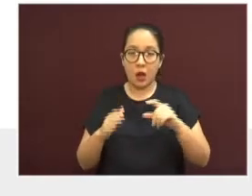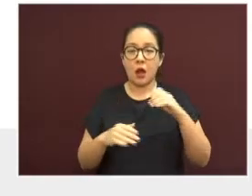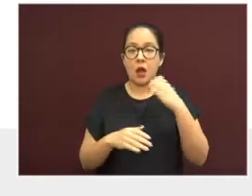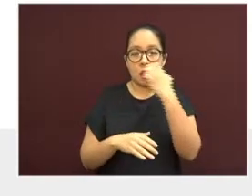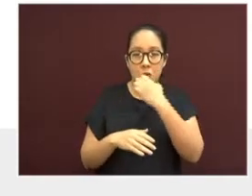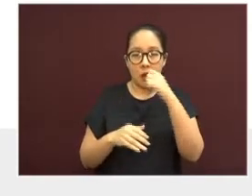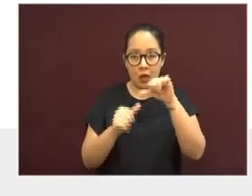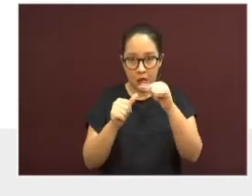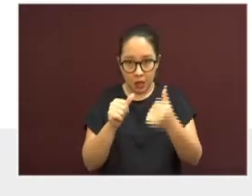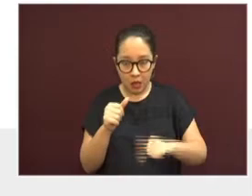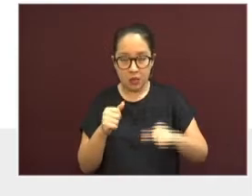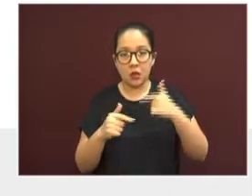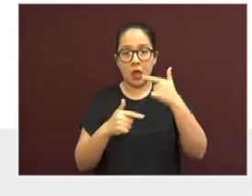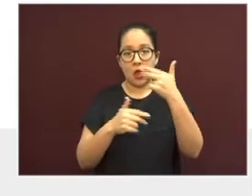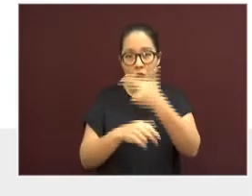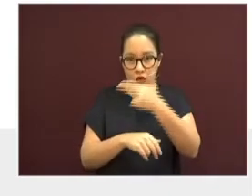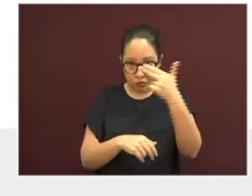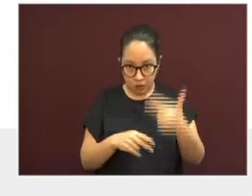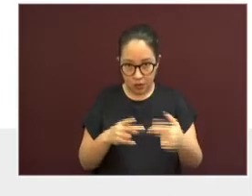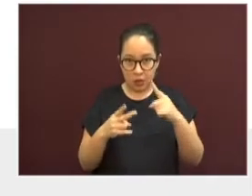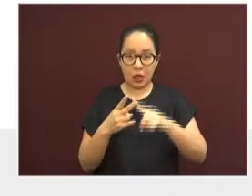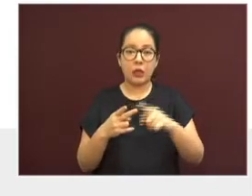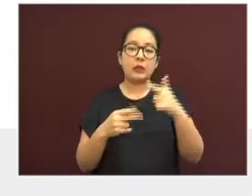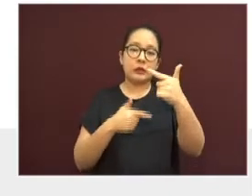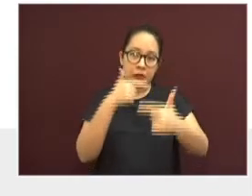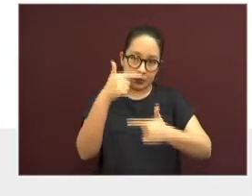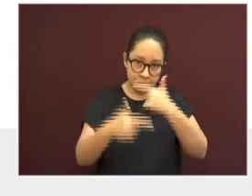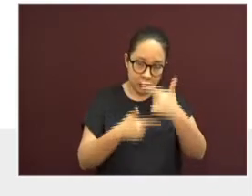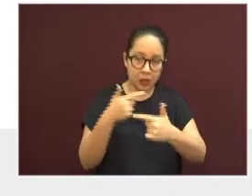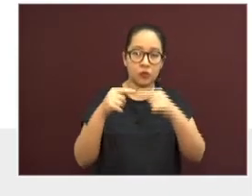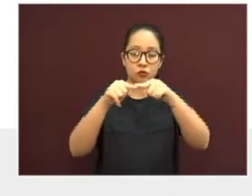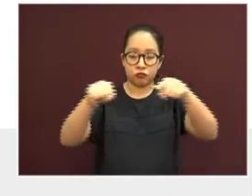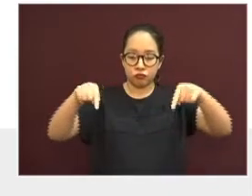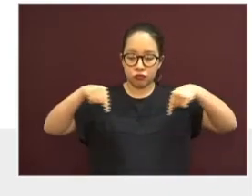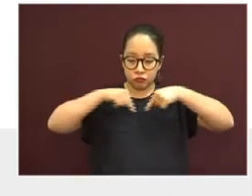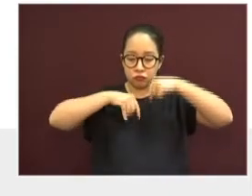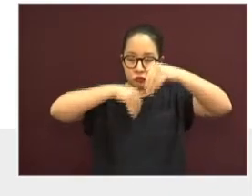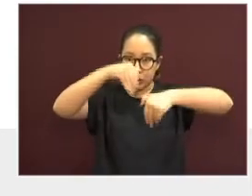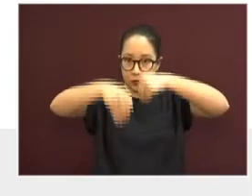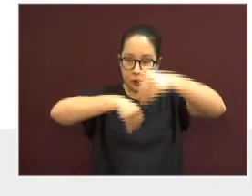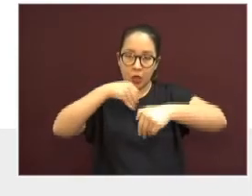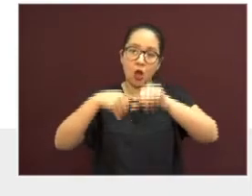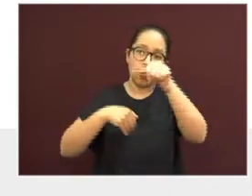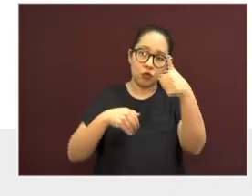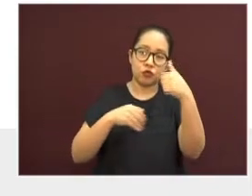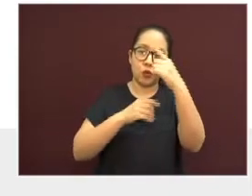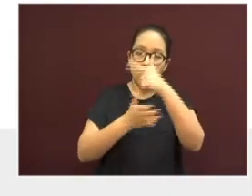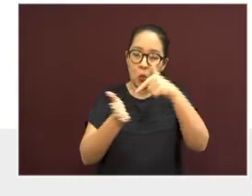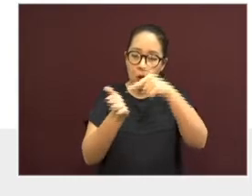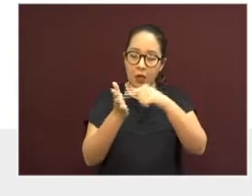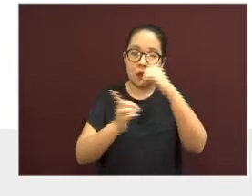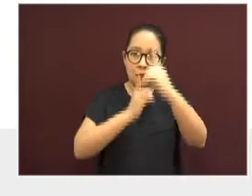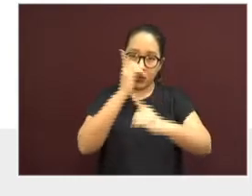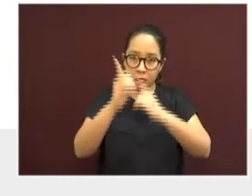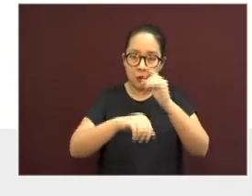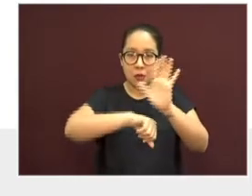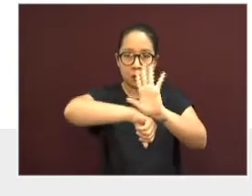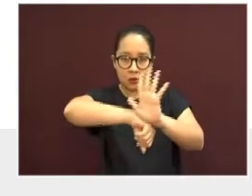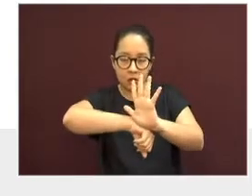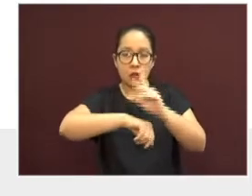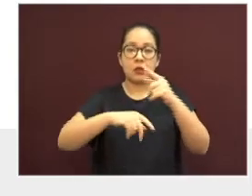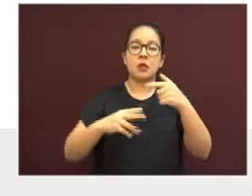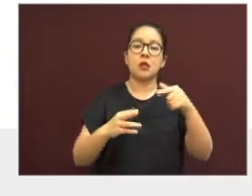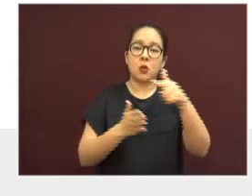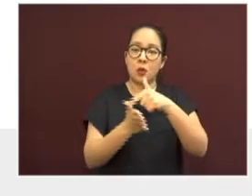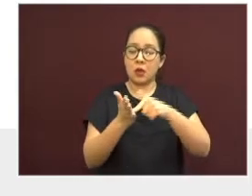gimnasios, albercas y centros deportivos, además de cines, teatros, centros religiosos,